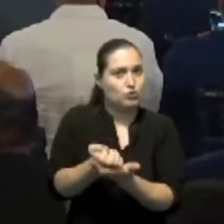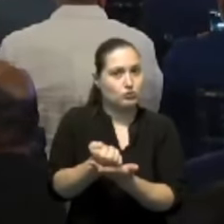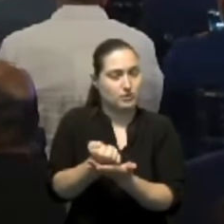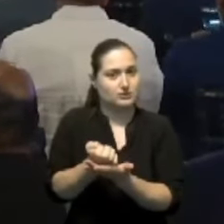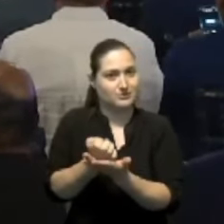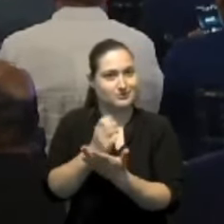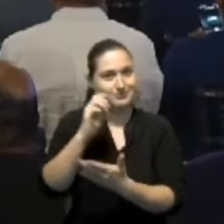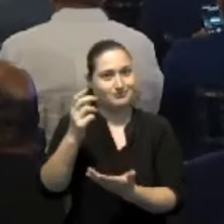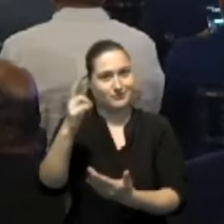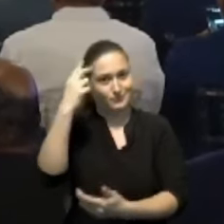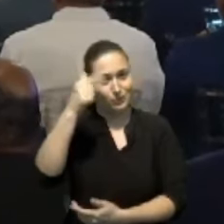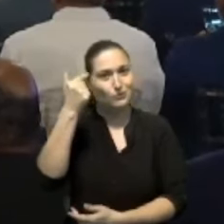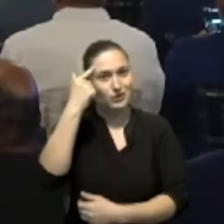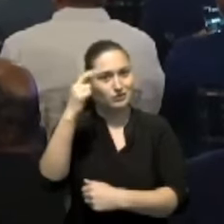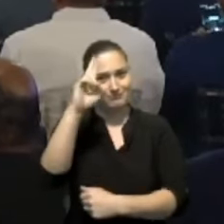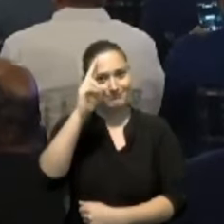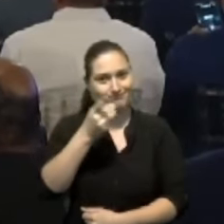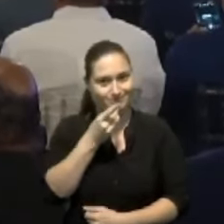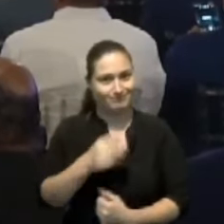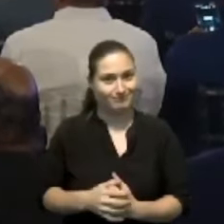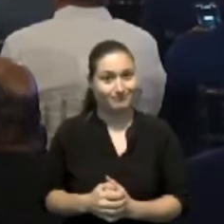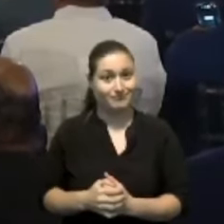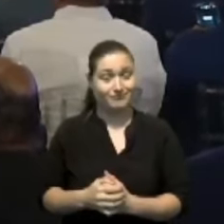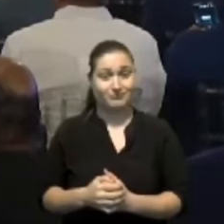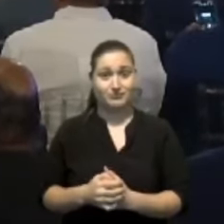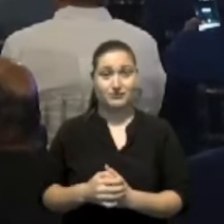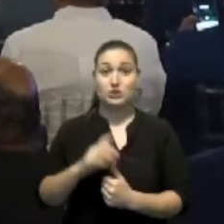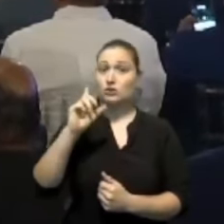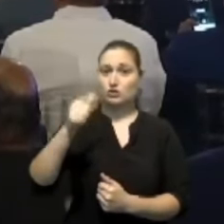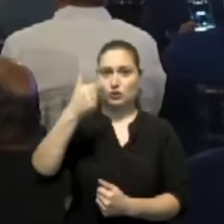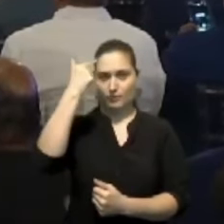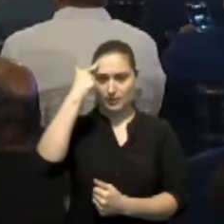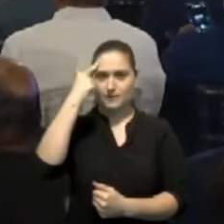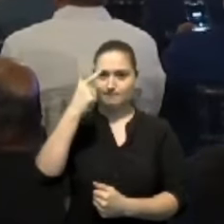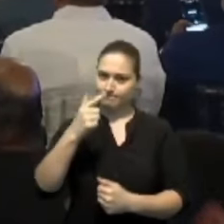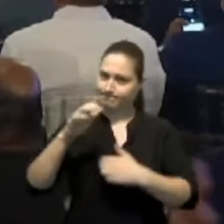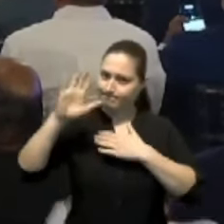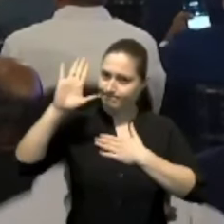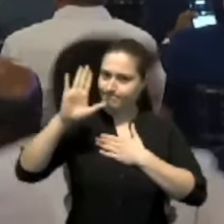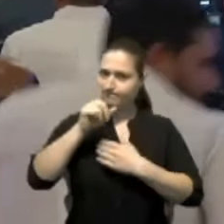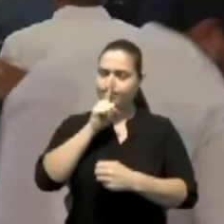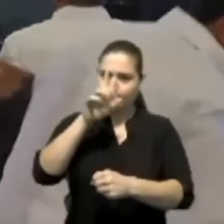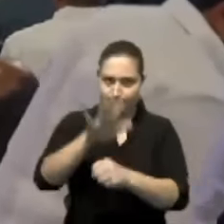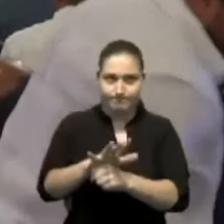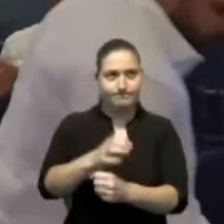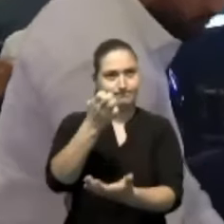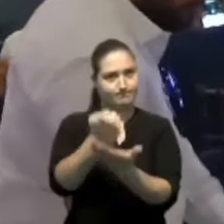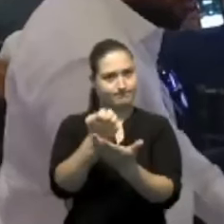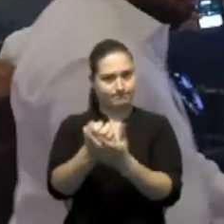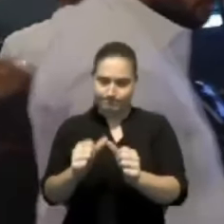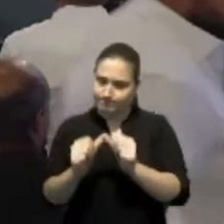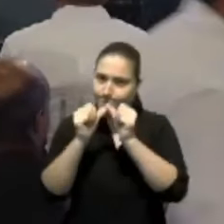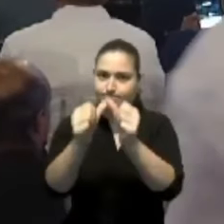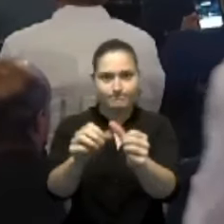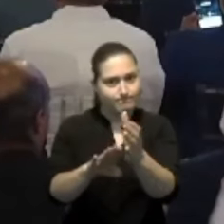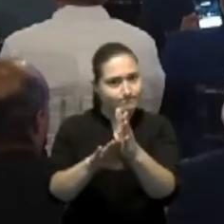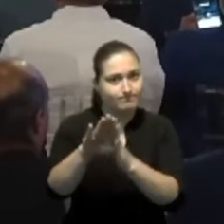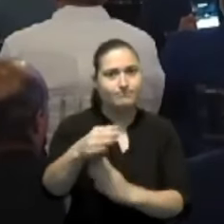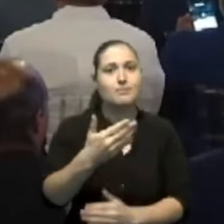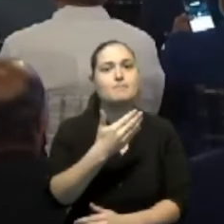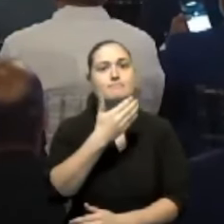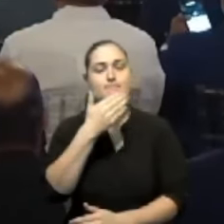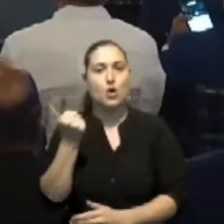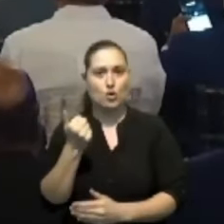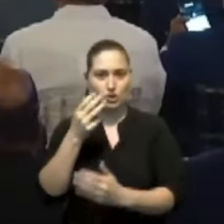donde el gobierno explícitamente se compromete con la sostenibilidad fiscal, una mayor rendición de cuentas